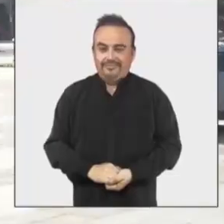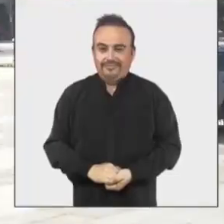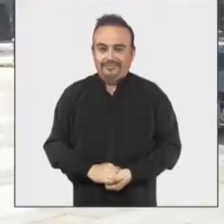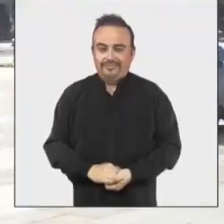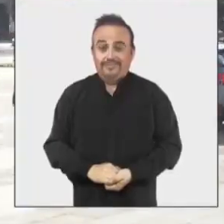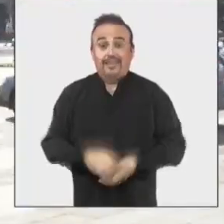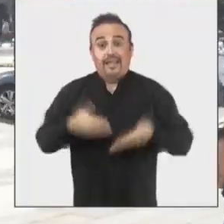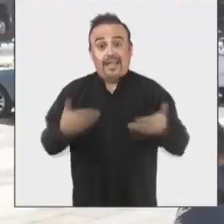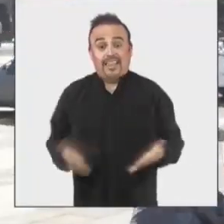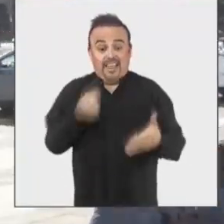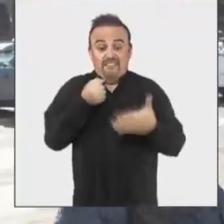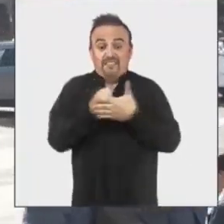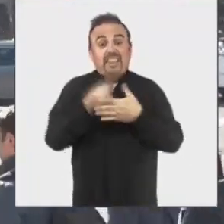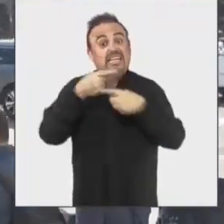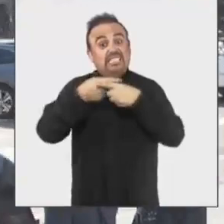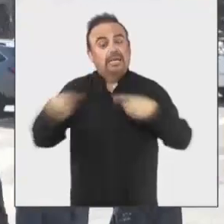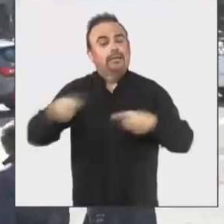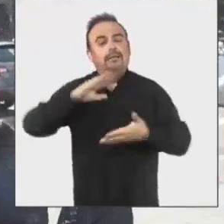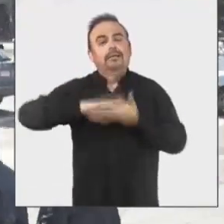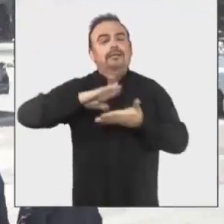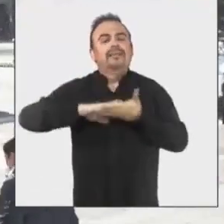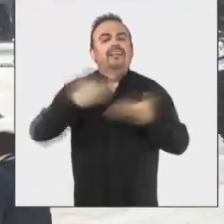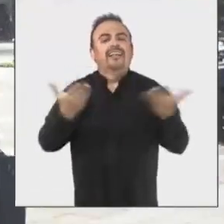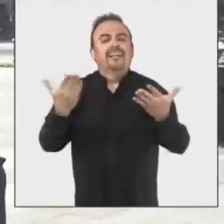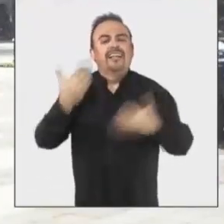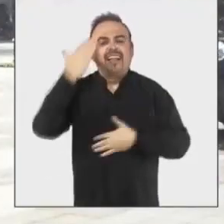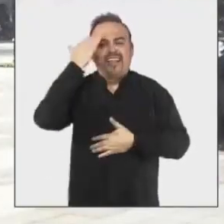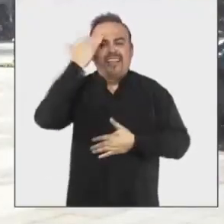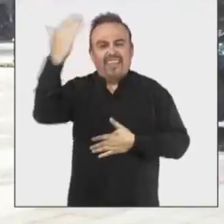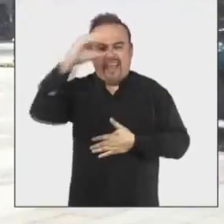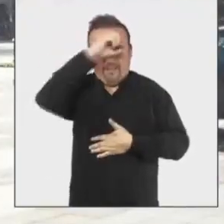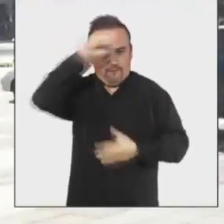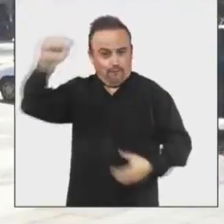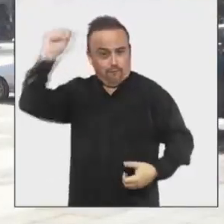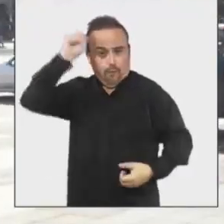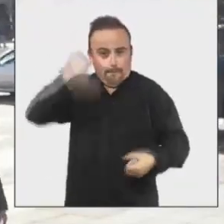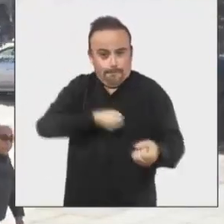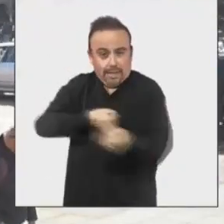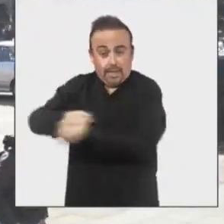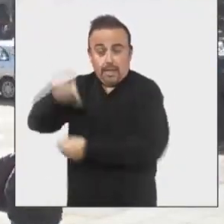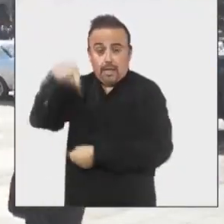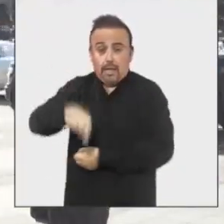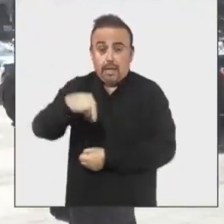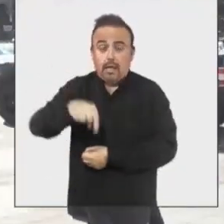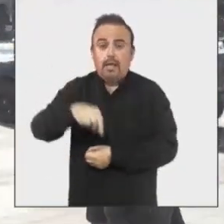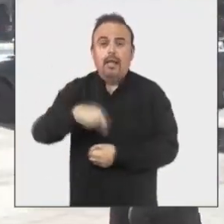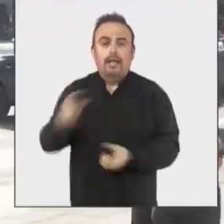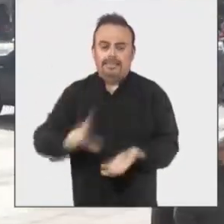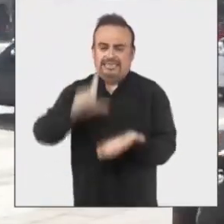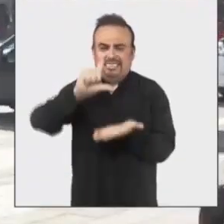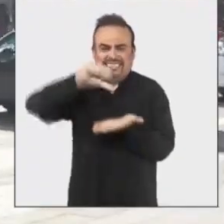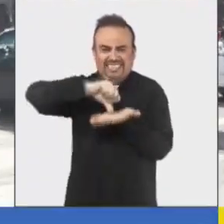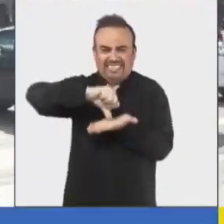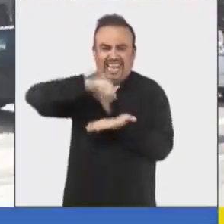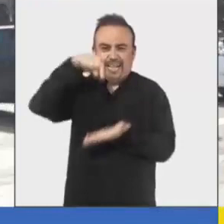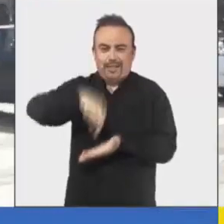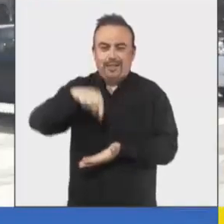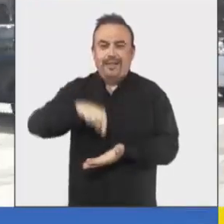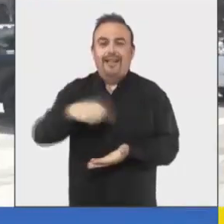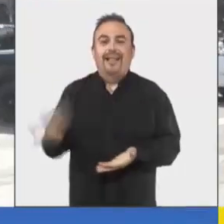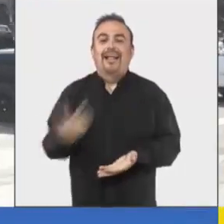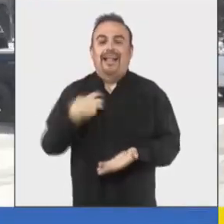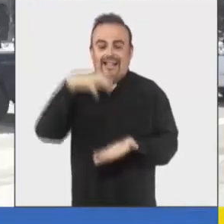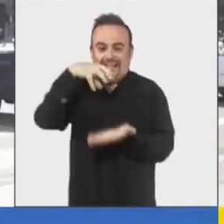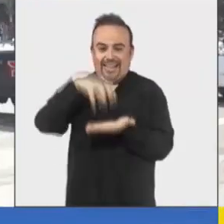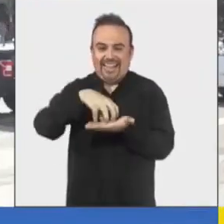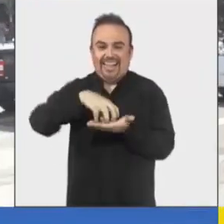Y el fin de semana se celebró el Día del Bombero y tuvo lugar acá en el pleno corazón de la capital de la región